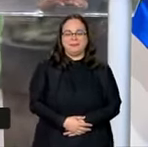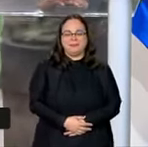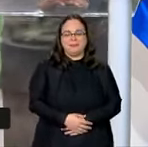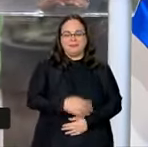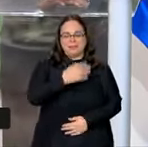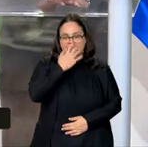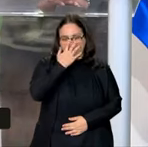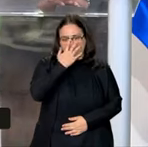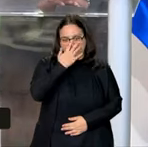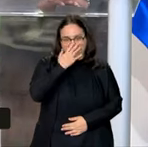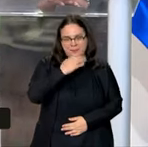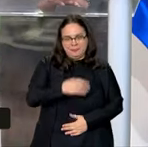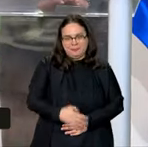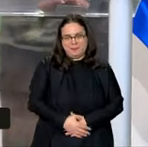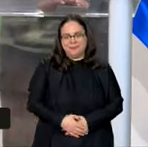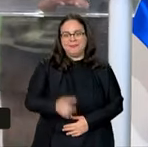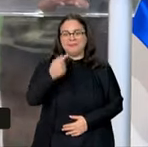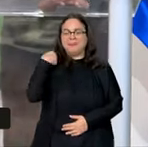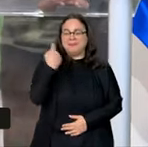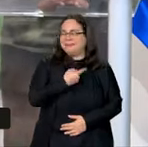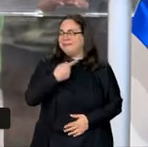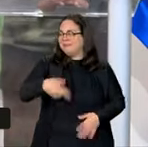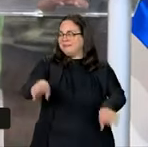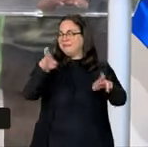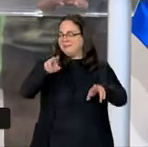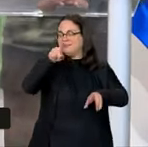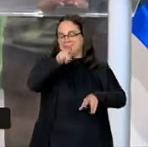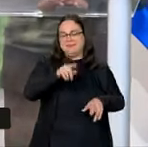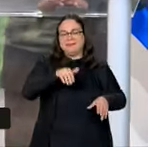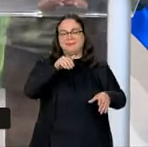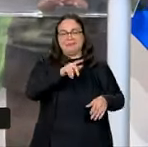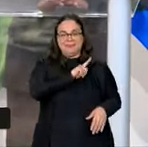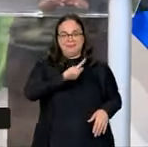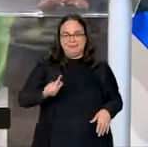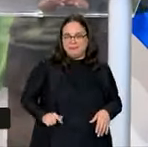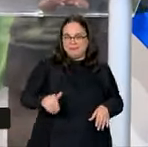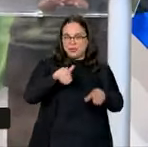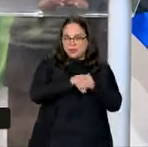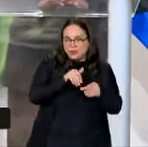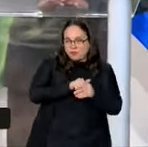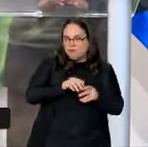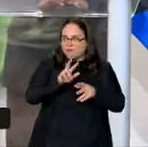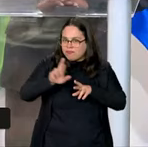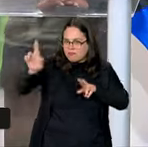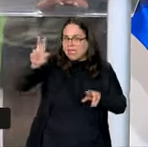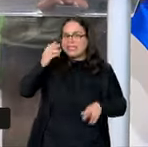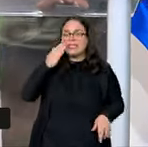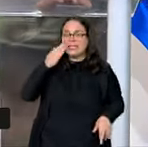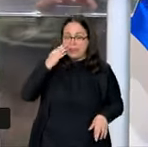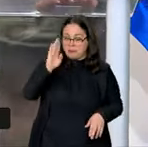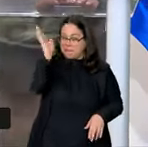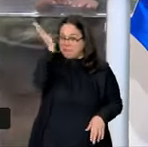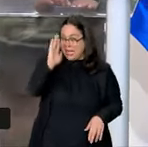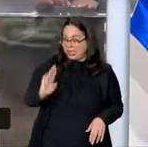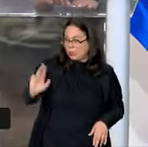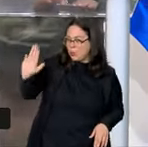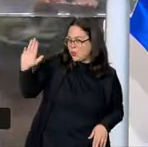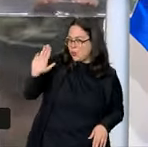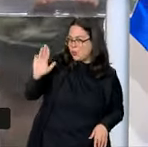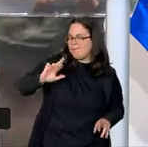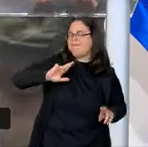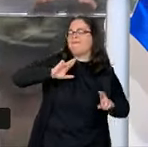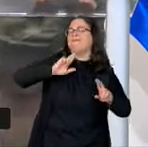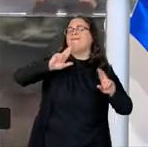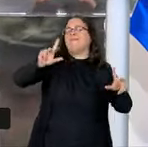Nos torcemos para que el señor ganara las elecciones, porque sabemos que con Lula el Brasil es diferente y sabemos que la